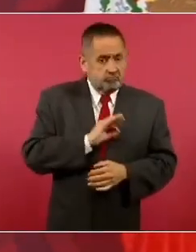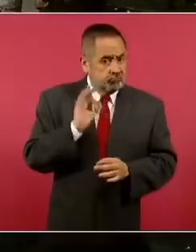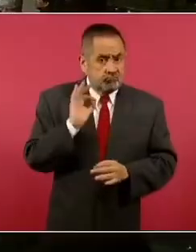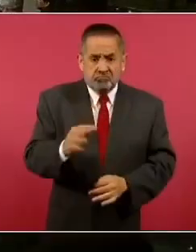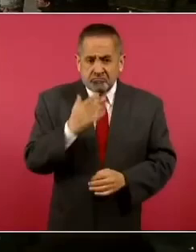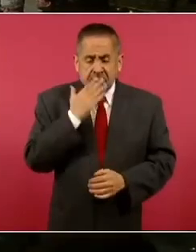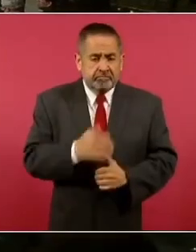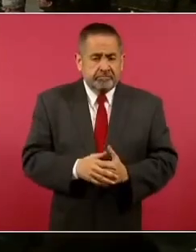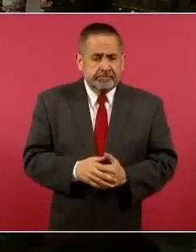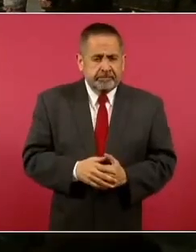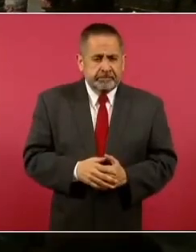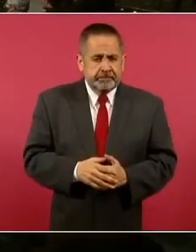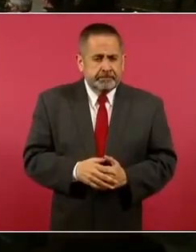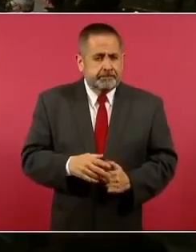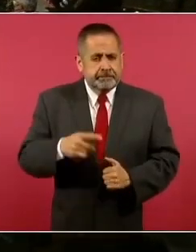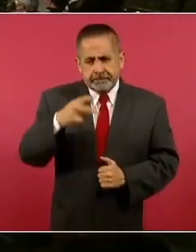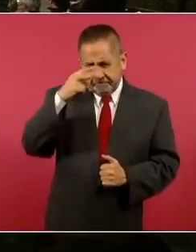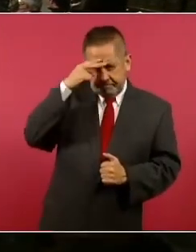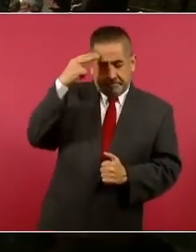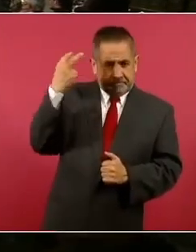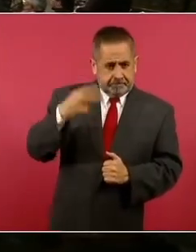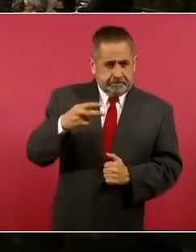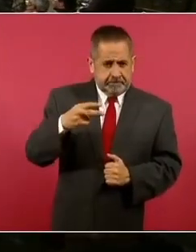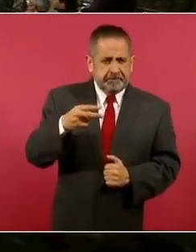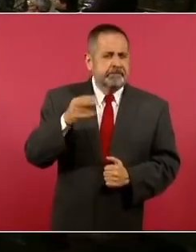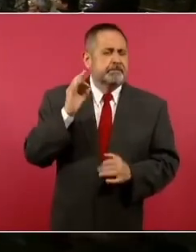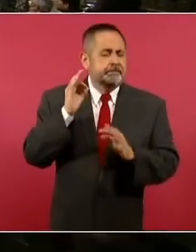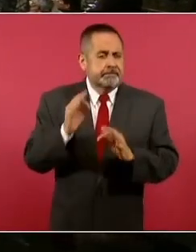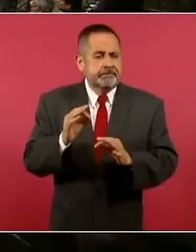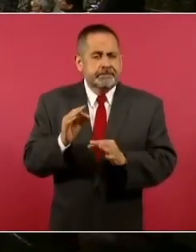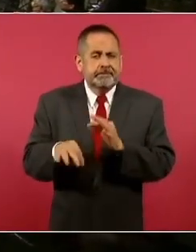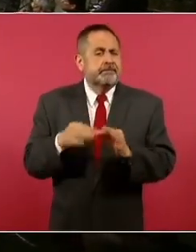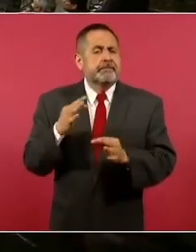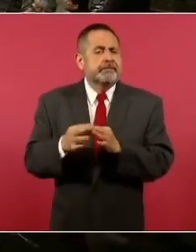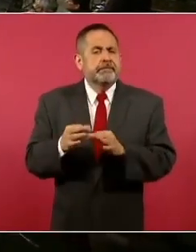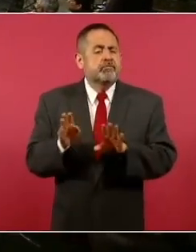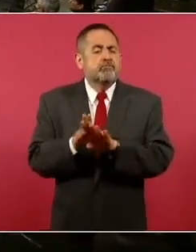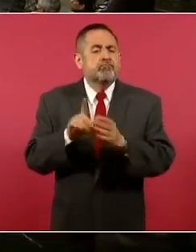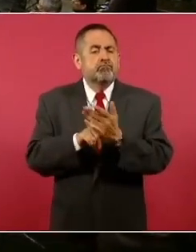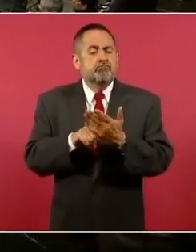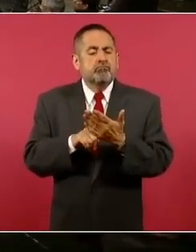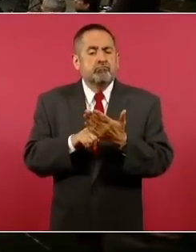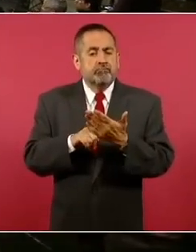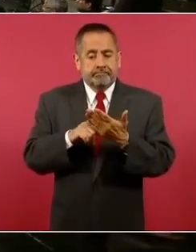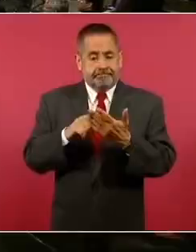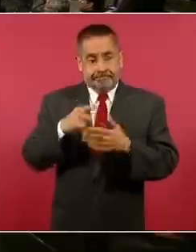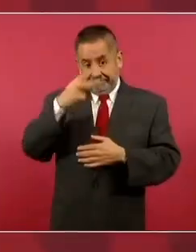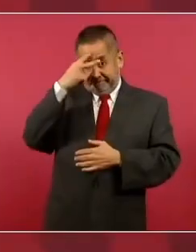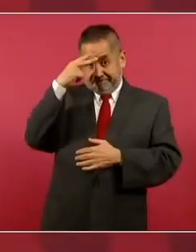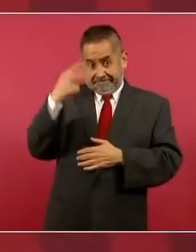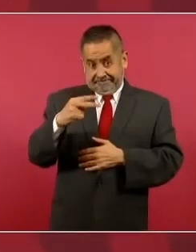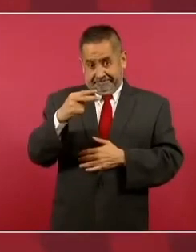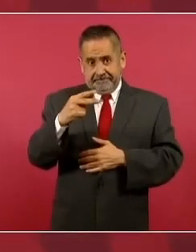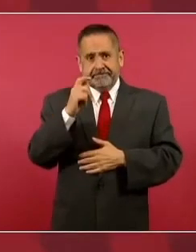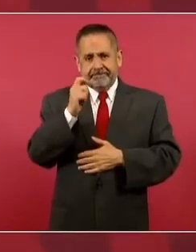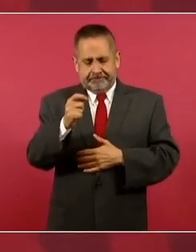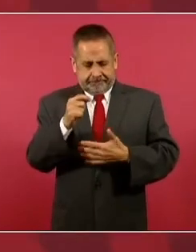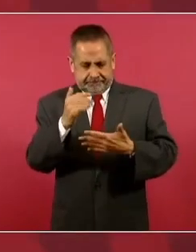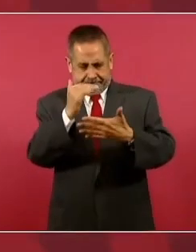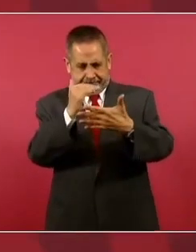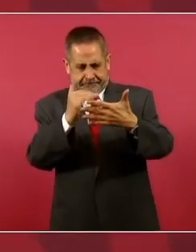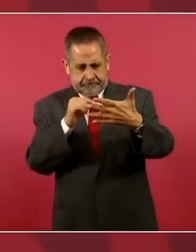México está en la lista de los países con